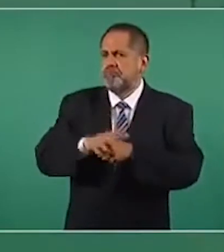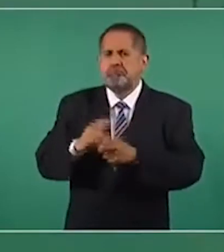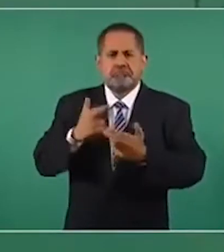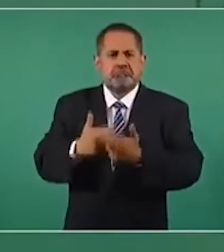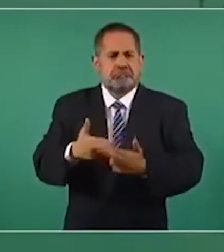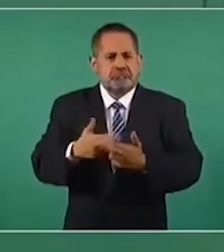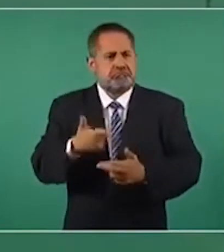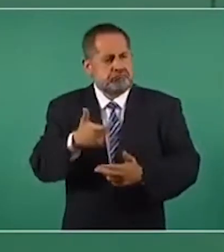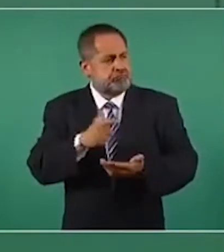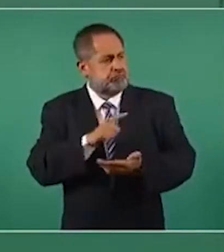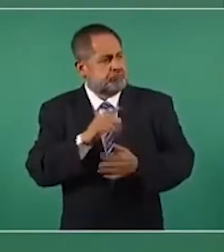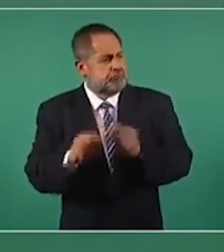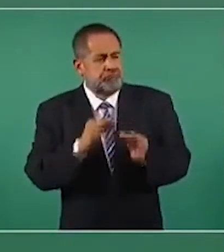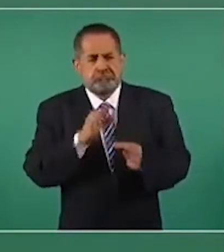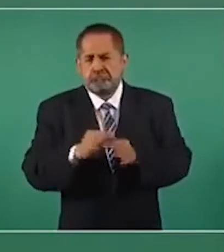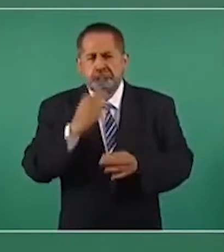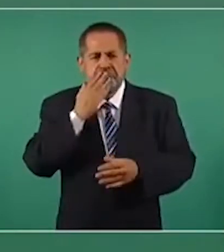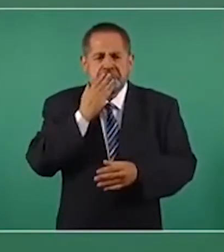públicas sanas,